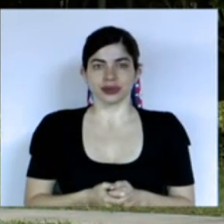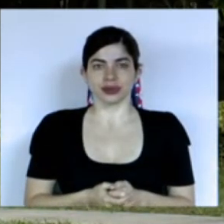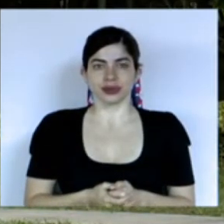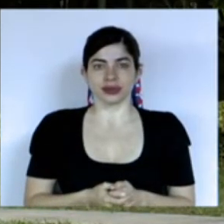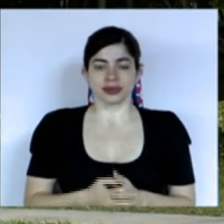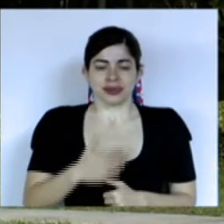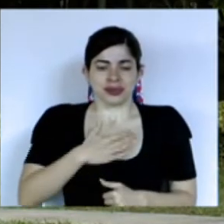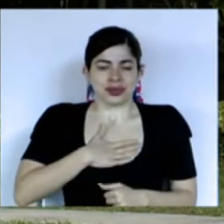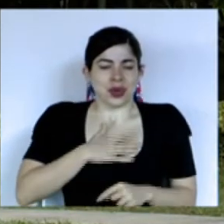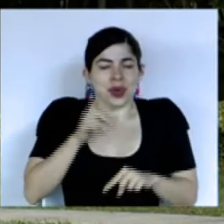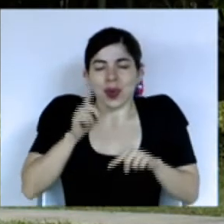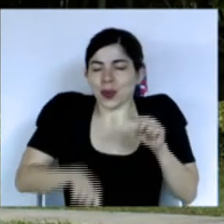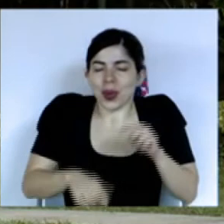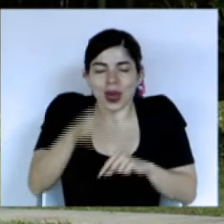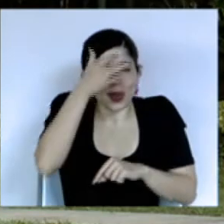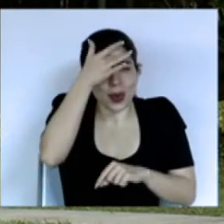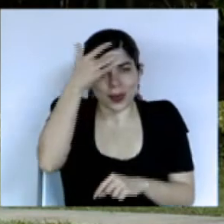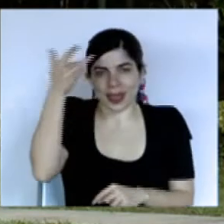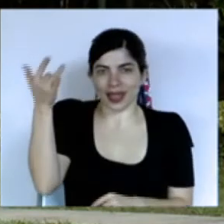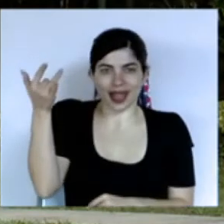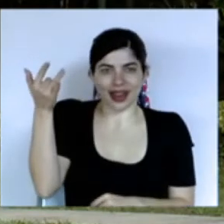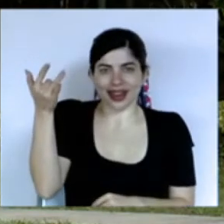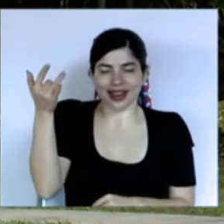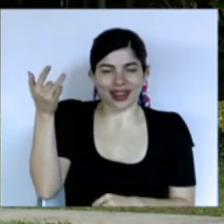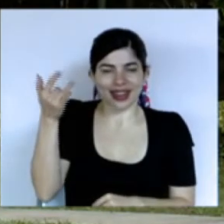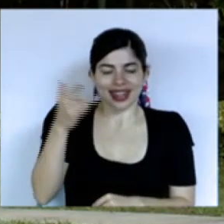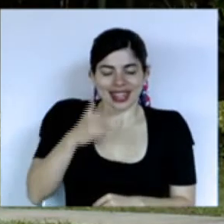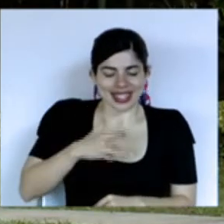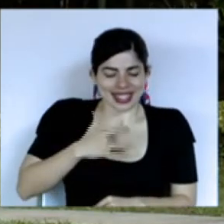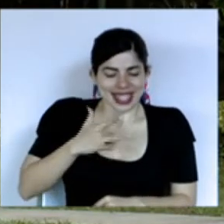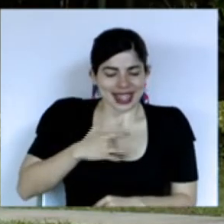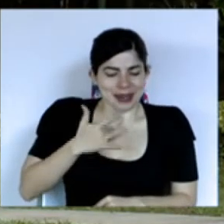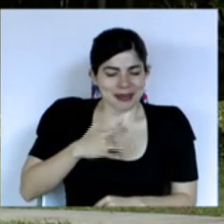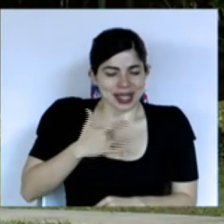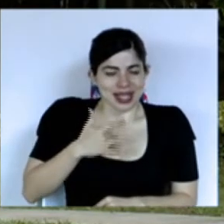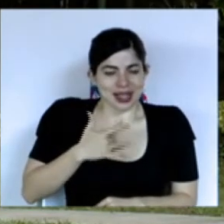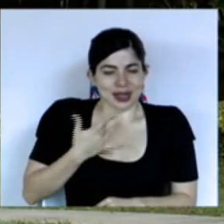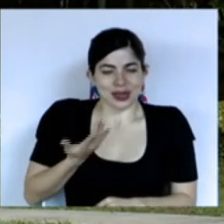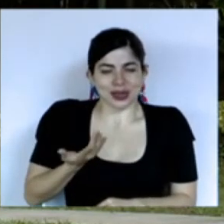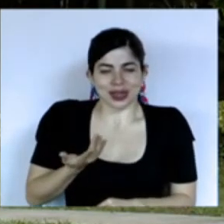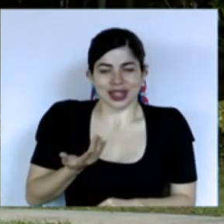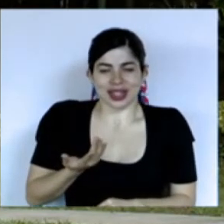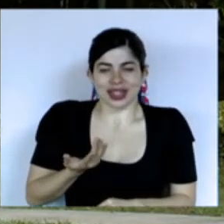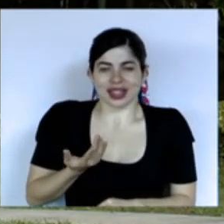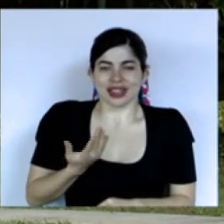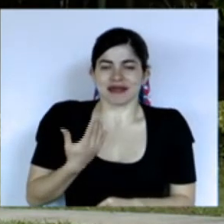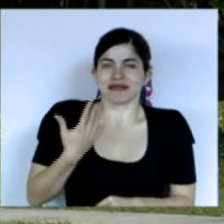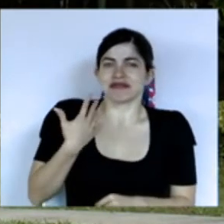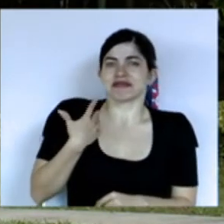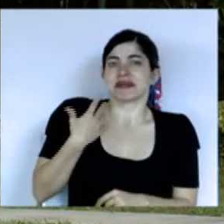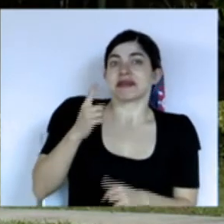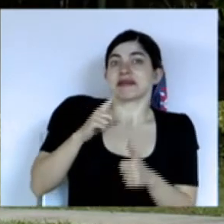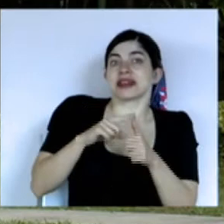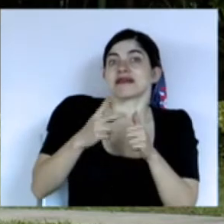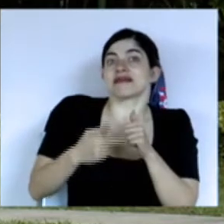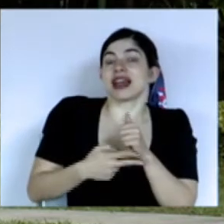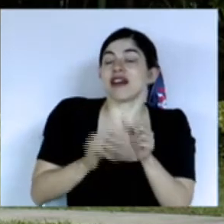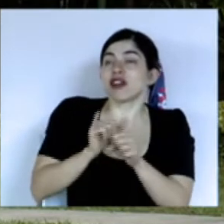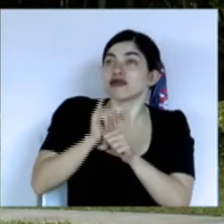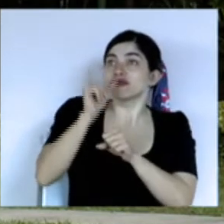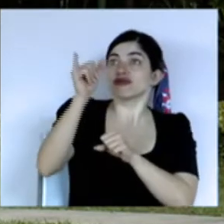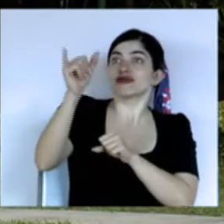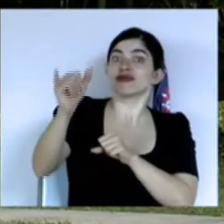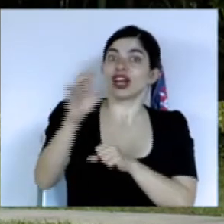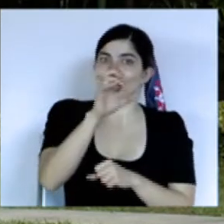yo no puedo olvidar el sentimiento de salir por primera vez de Costa